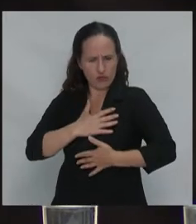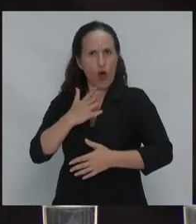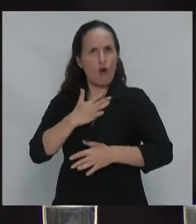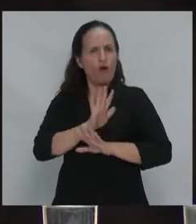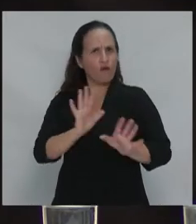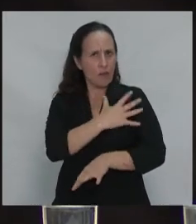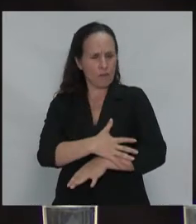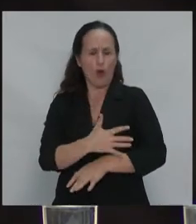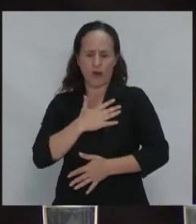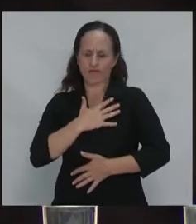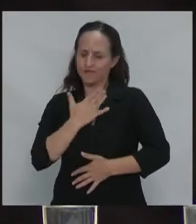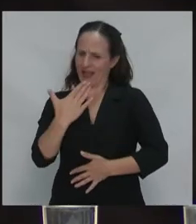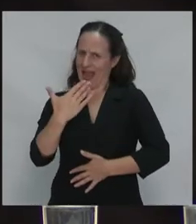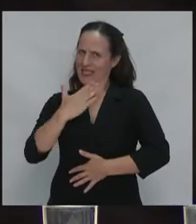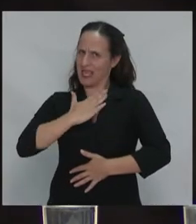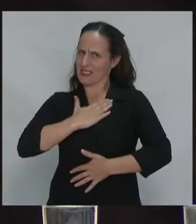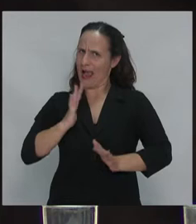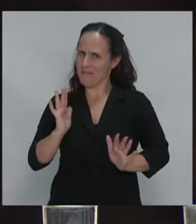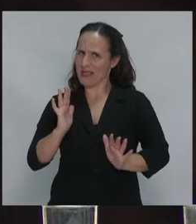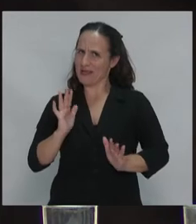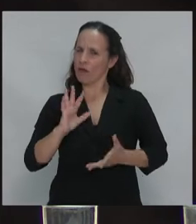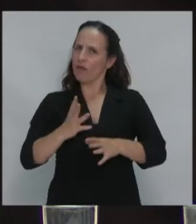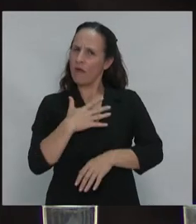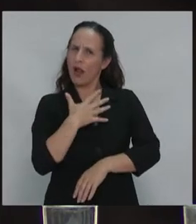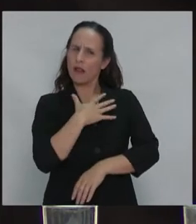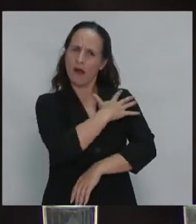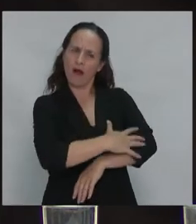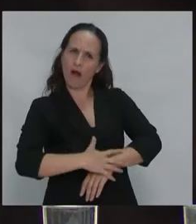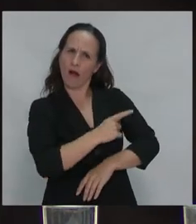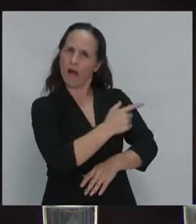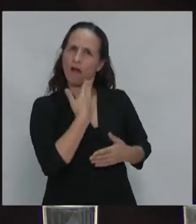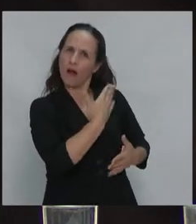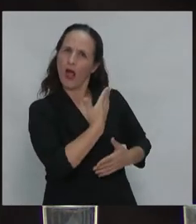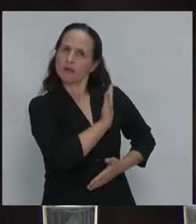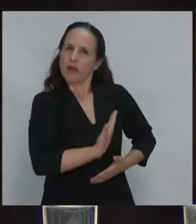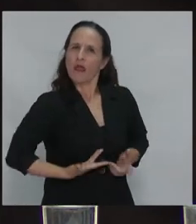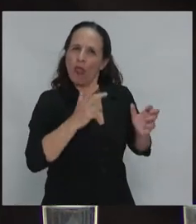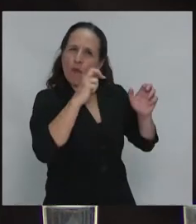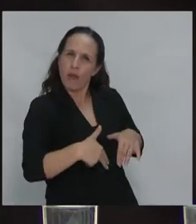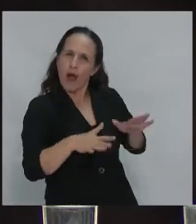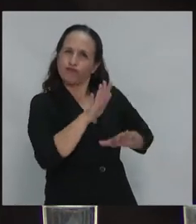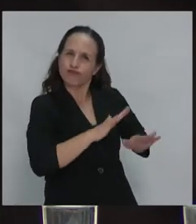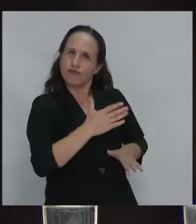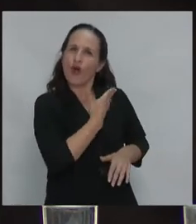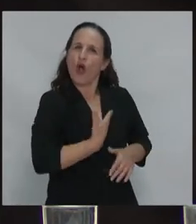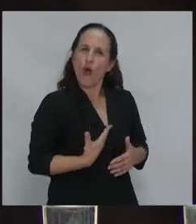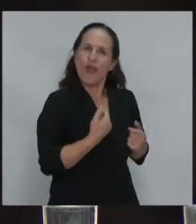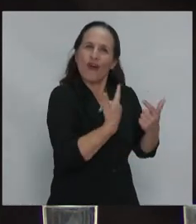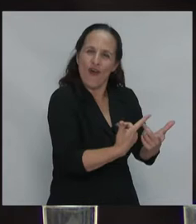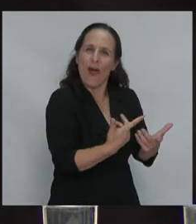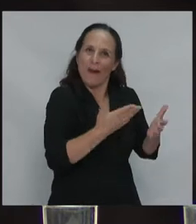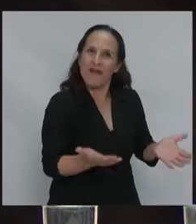desconectan esta salida de la pobreza de las políticas públicas de los gobiernos progresistas